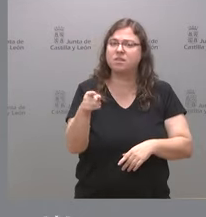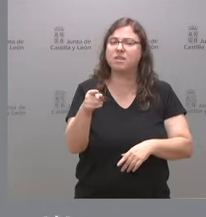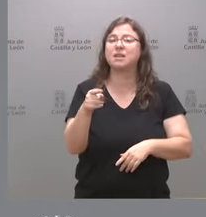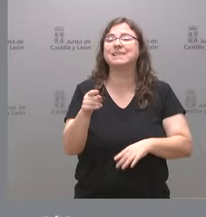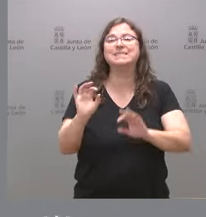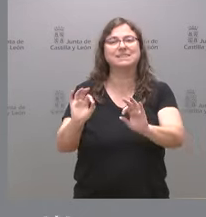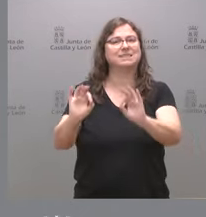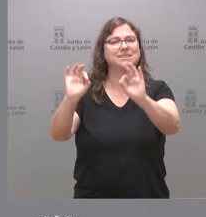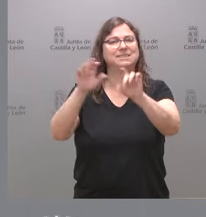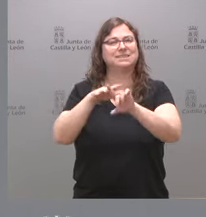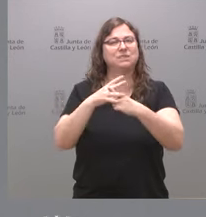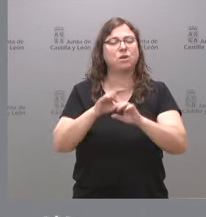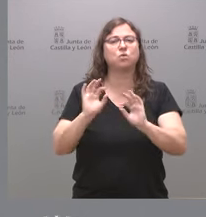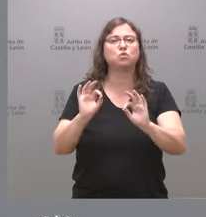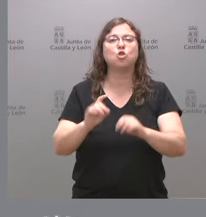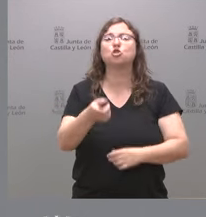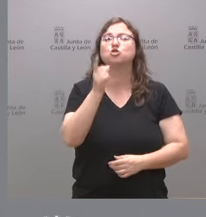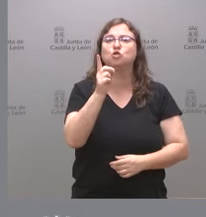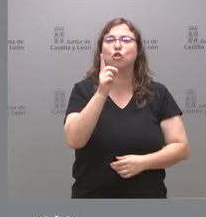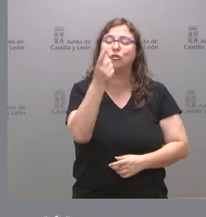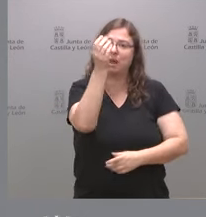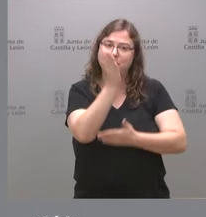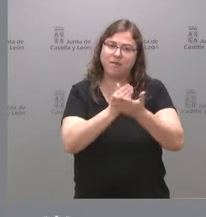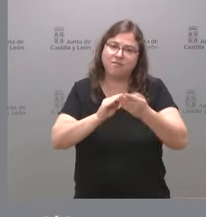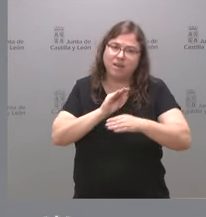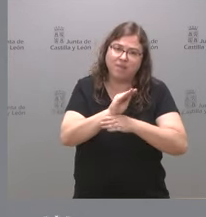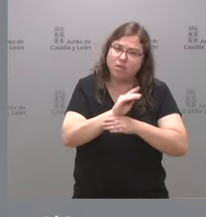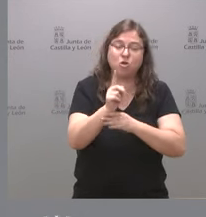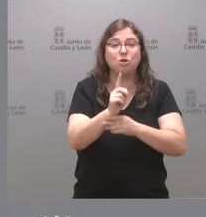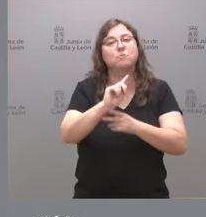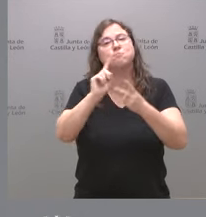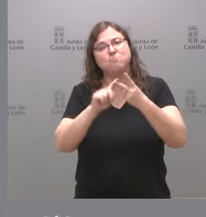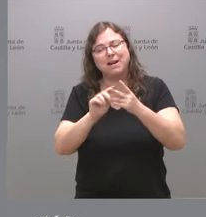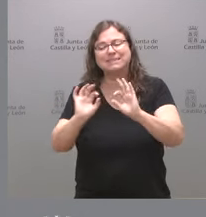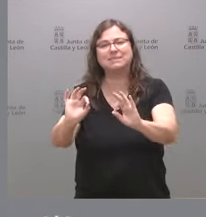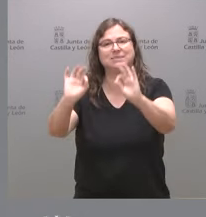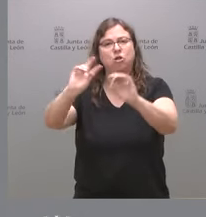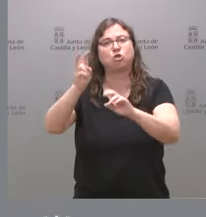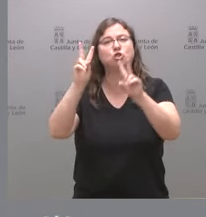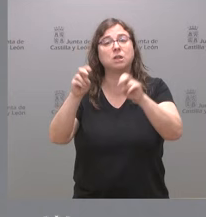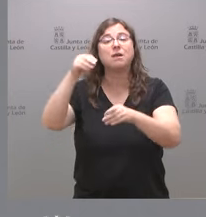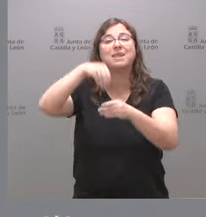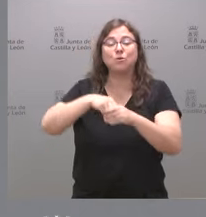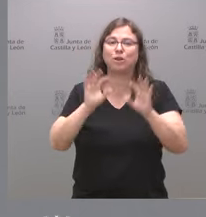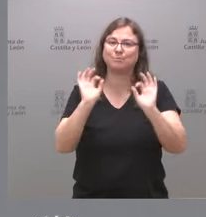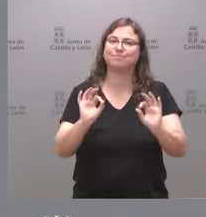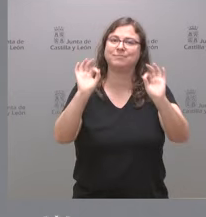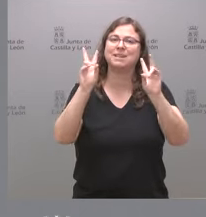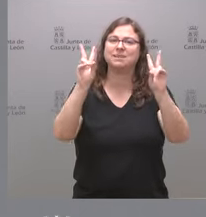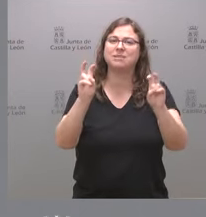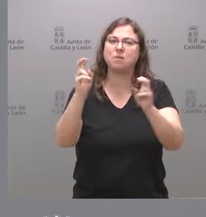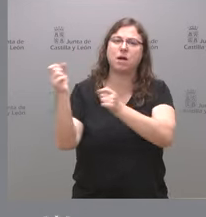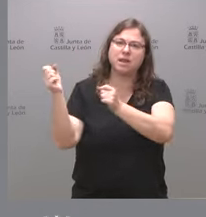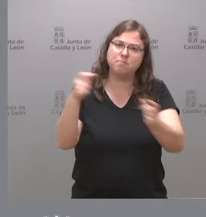la singularidad no es solo en financiación autonómica, la singularidad también en otras materias incluían esta singularidad. en el tema